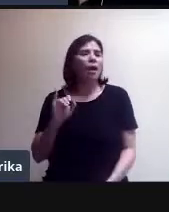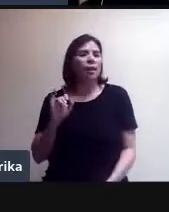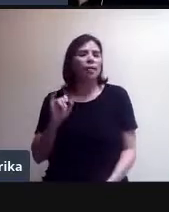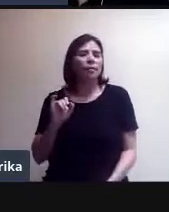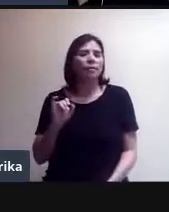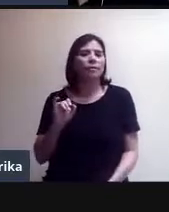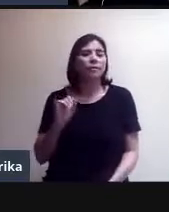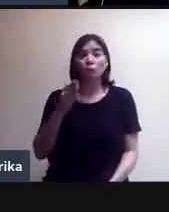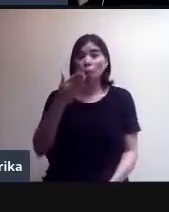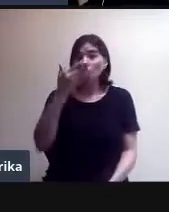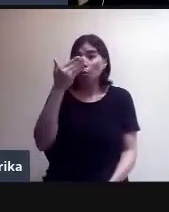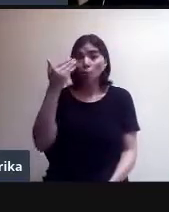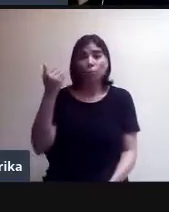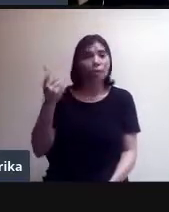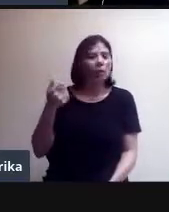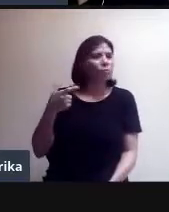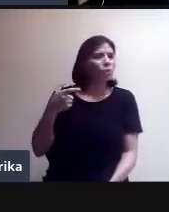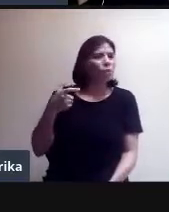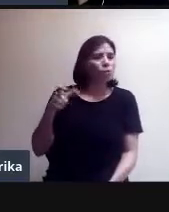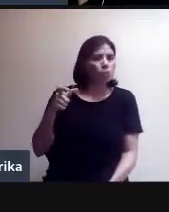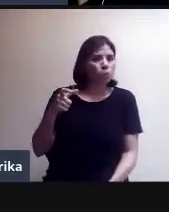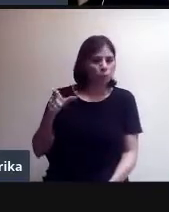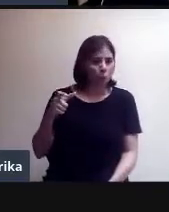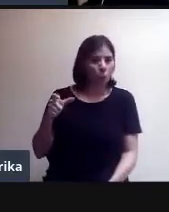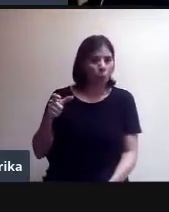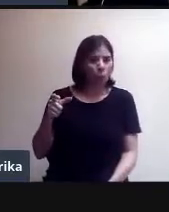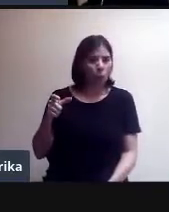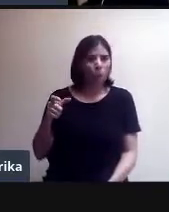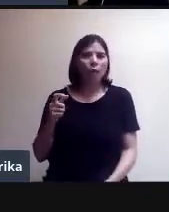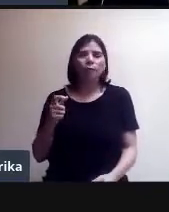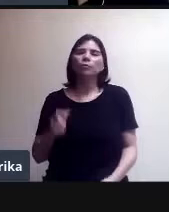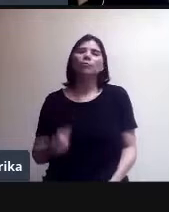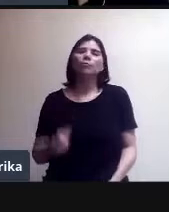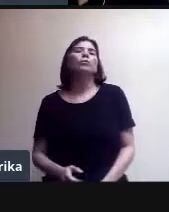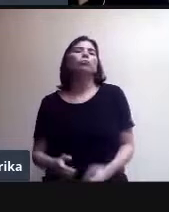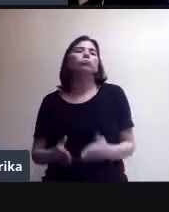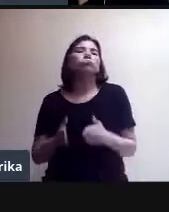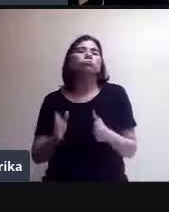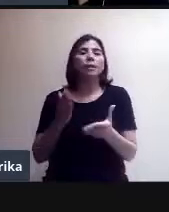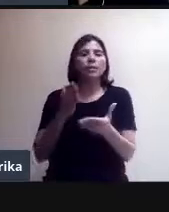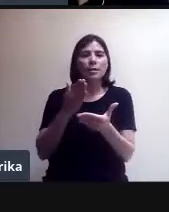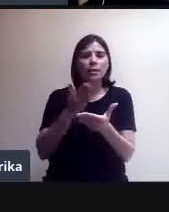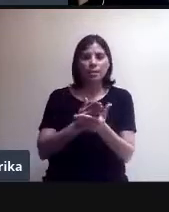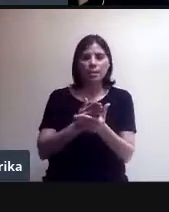no sabemos cuándo se va a levantar este límite para las cuentas básicas, ¿no?